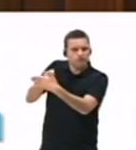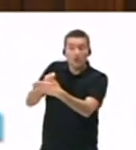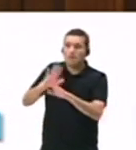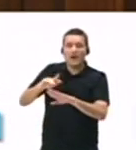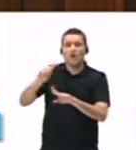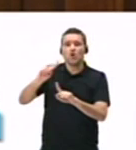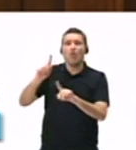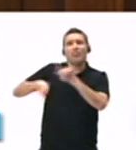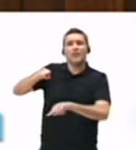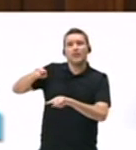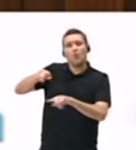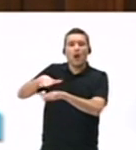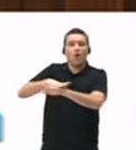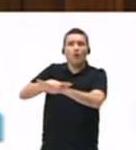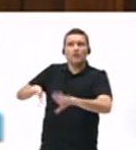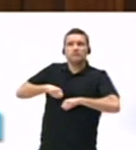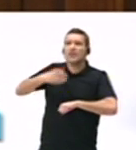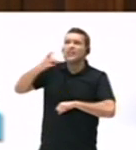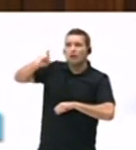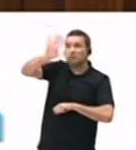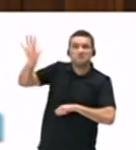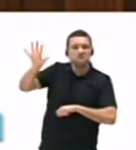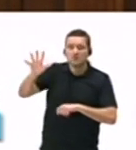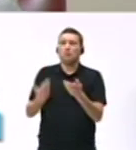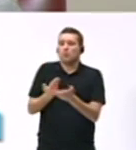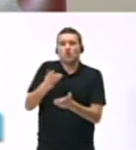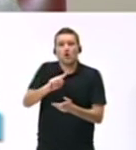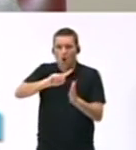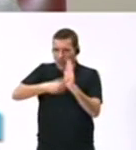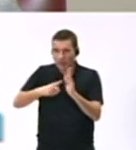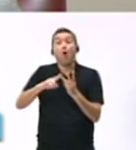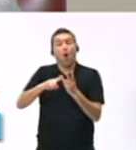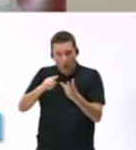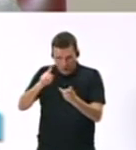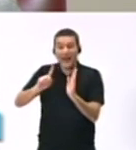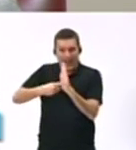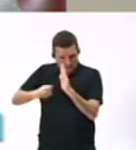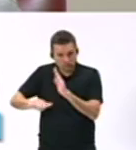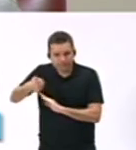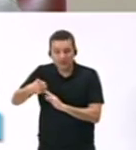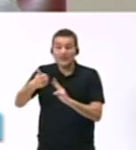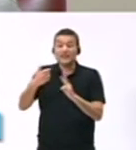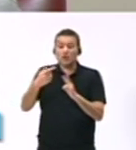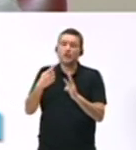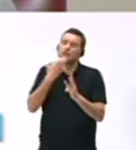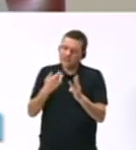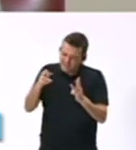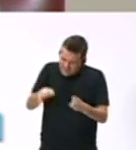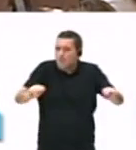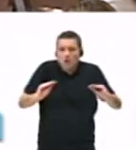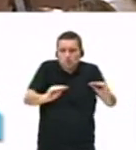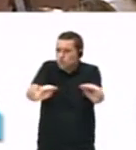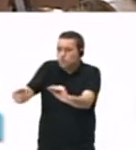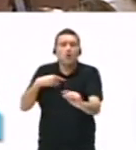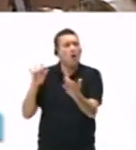Esta propuesta ha sido duramente criticada por el presidente de la Asociación Socialista Gomera, Casimiro Curbelo, que se ha convertido en la voz de las islas